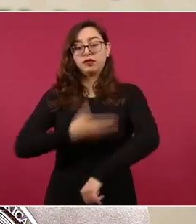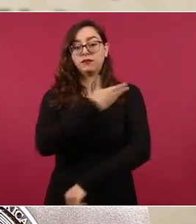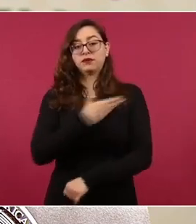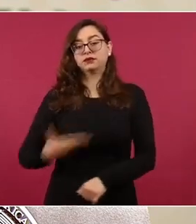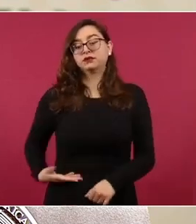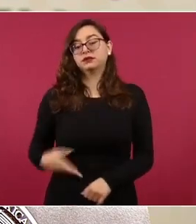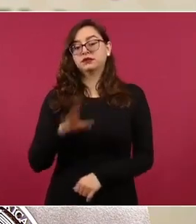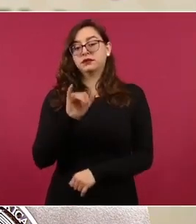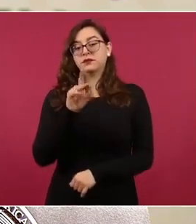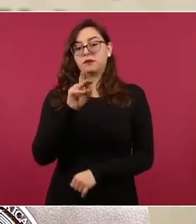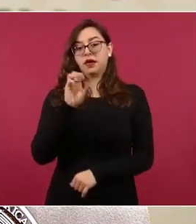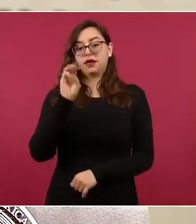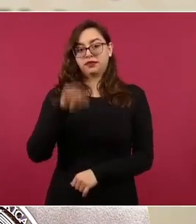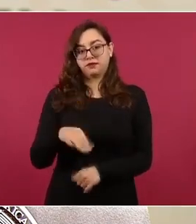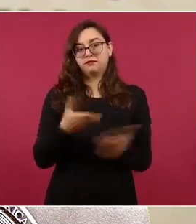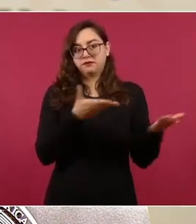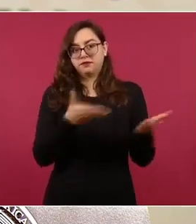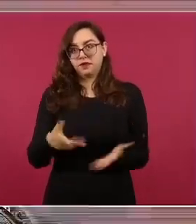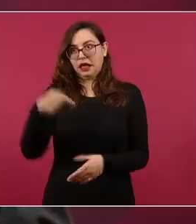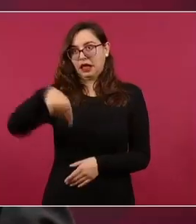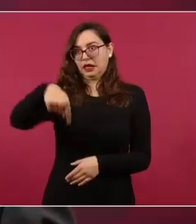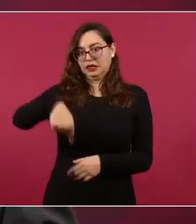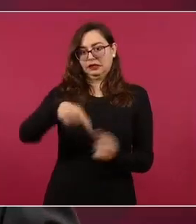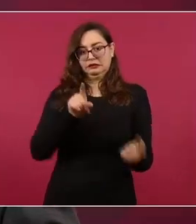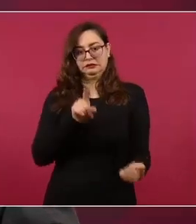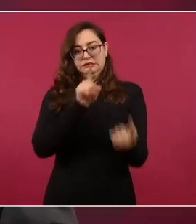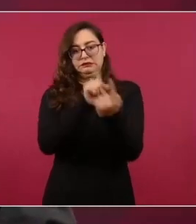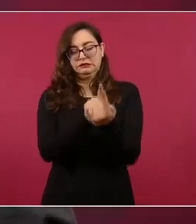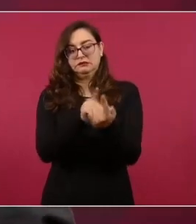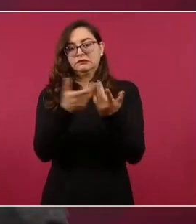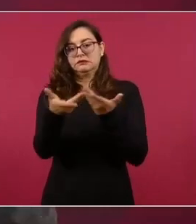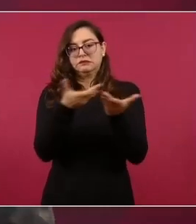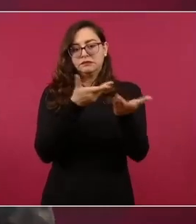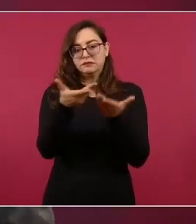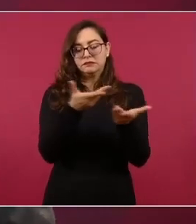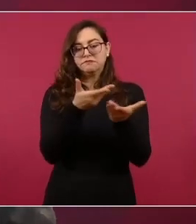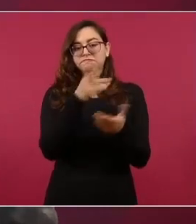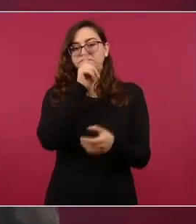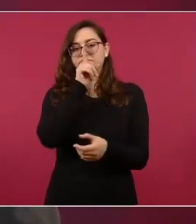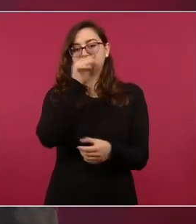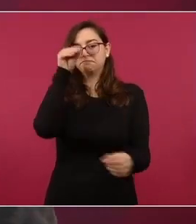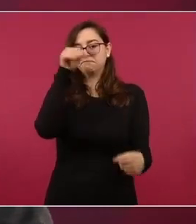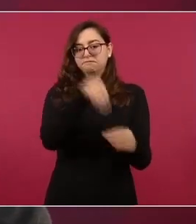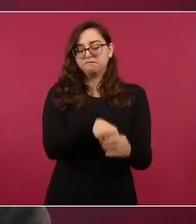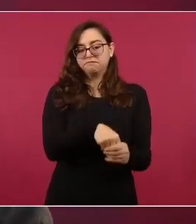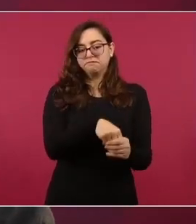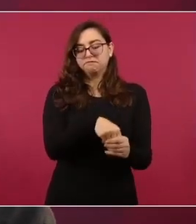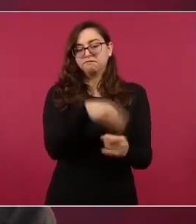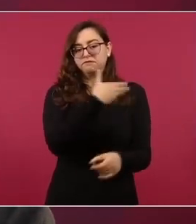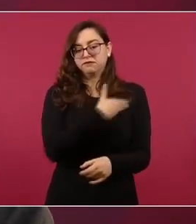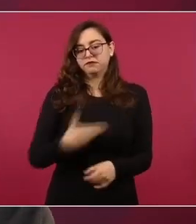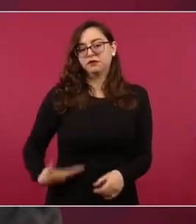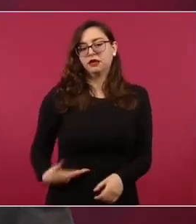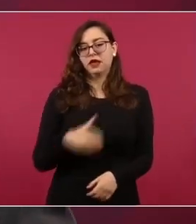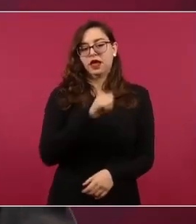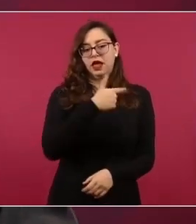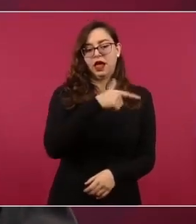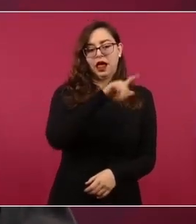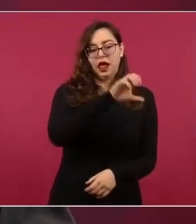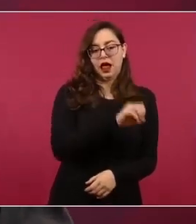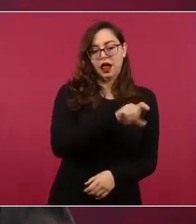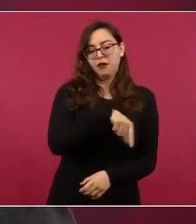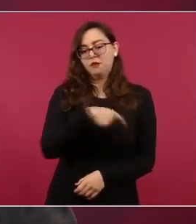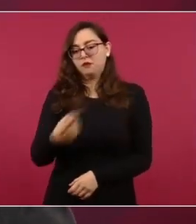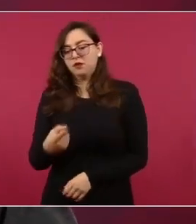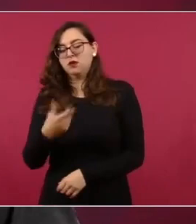Van a tener una charla privada, participarán las esposas de